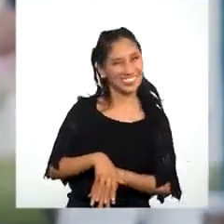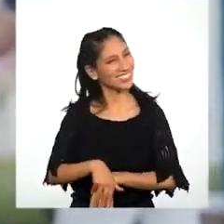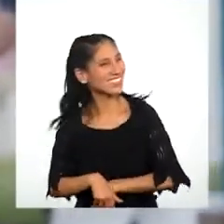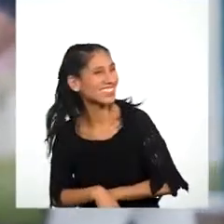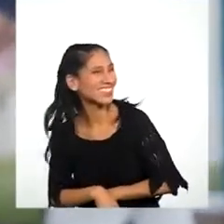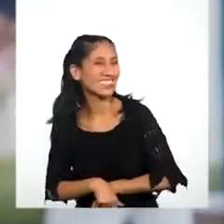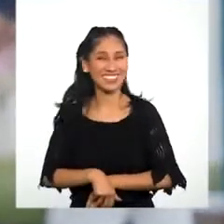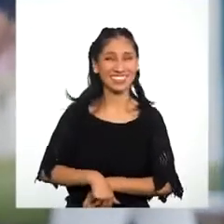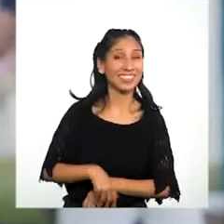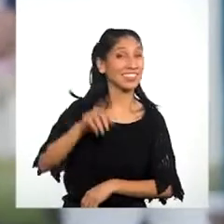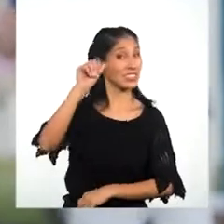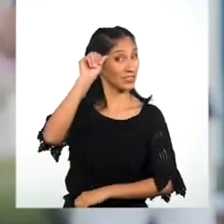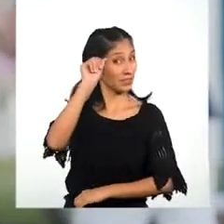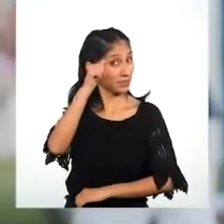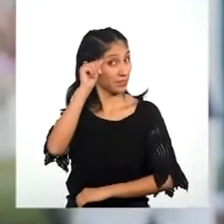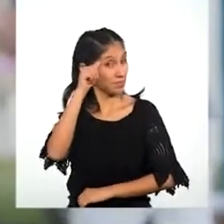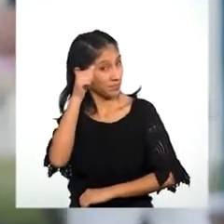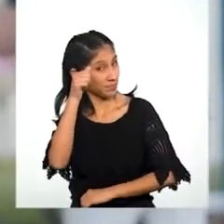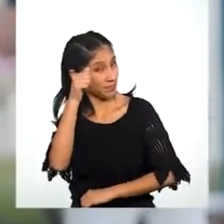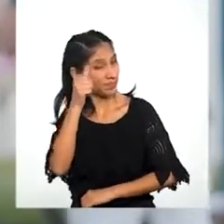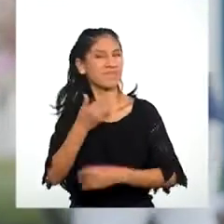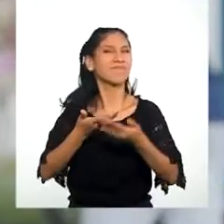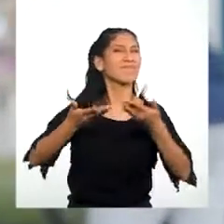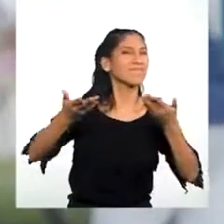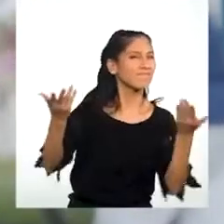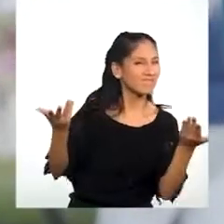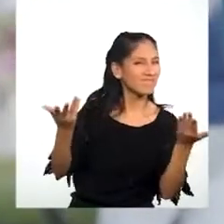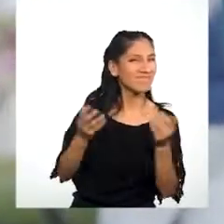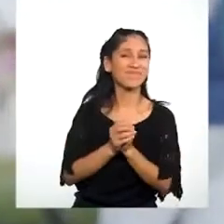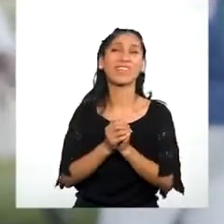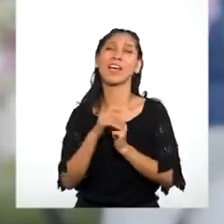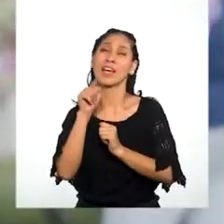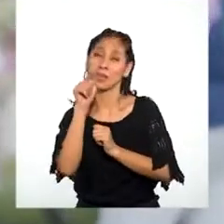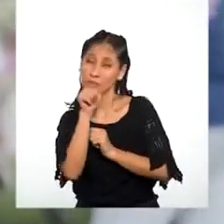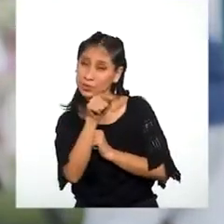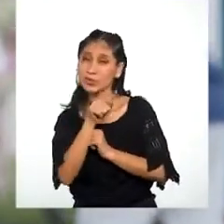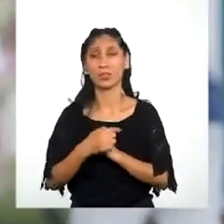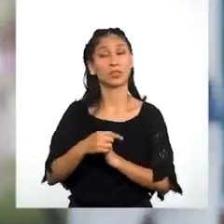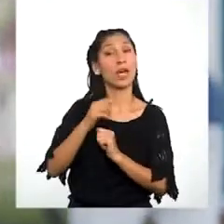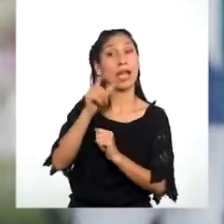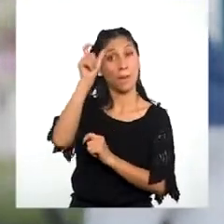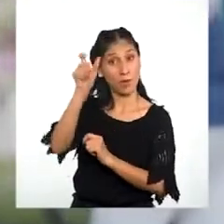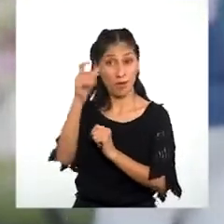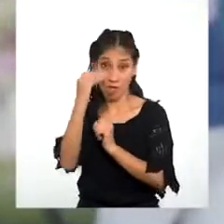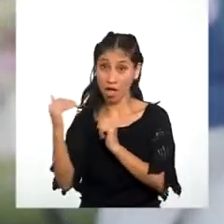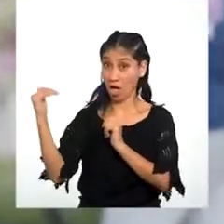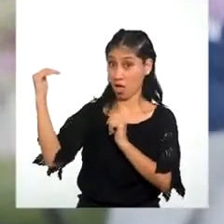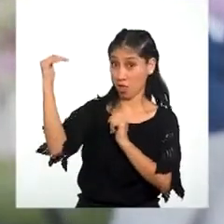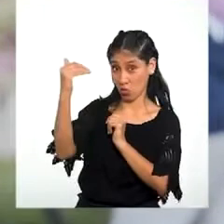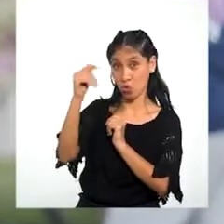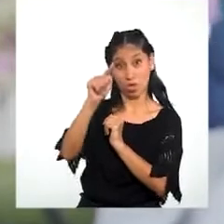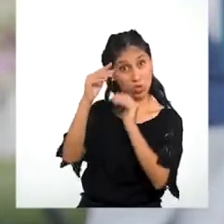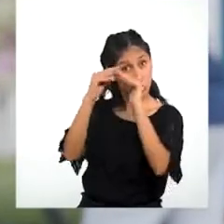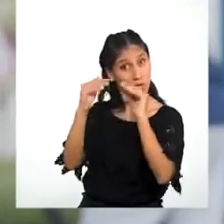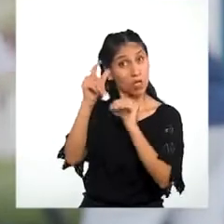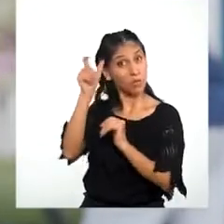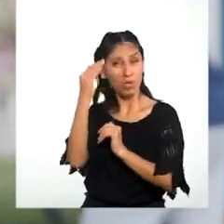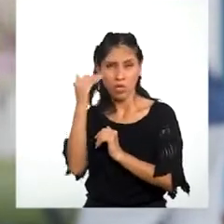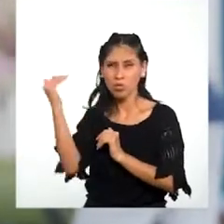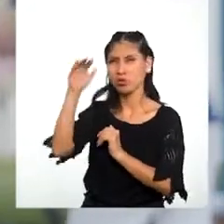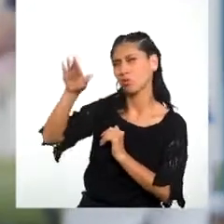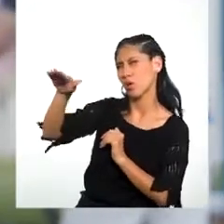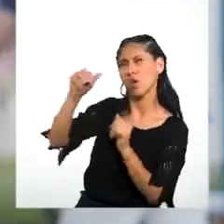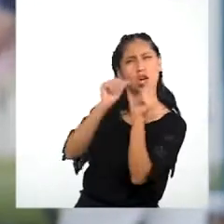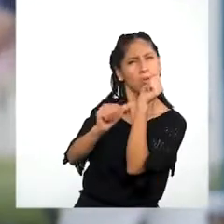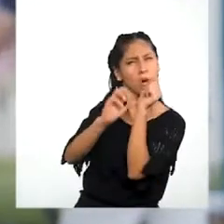Y recuerden Ñañitas y ñañitos Pídanle ayuda A un adulto En casa O a su hermana